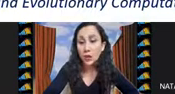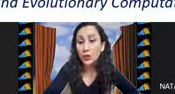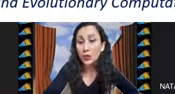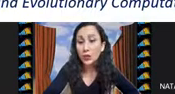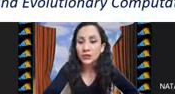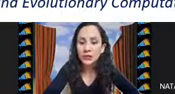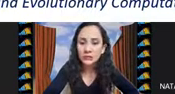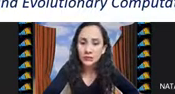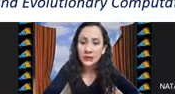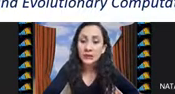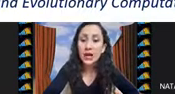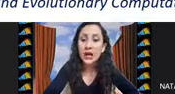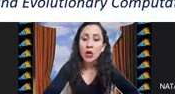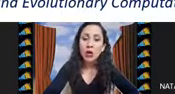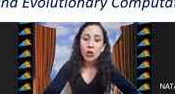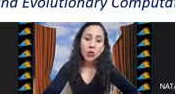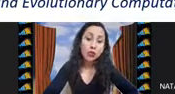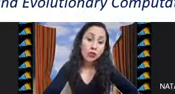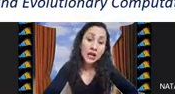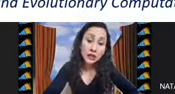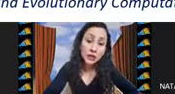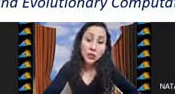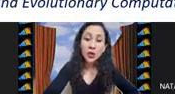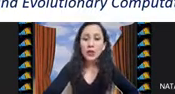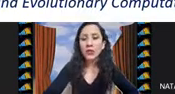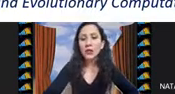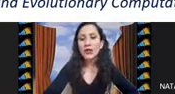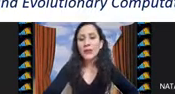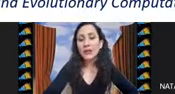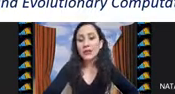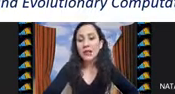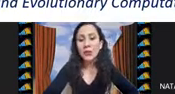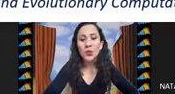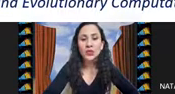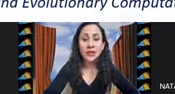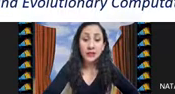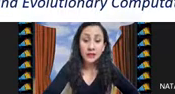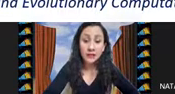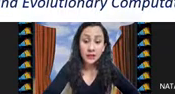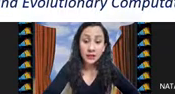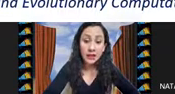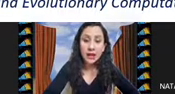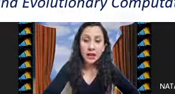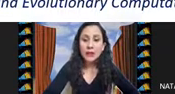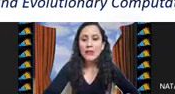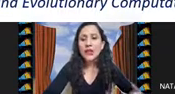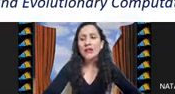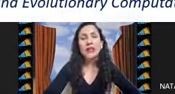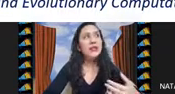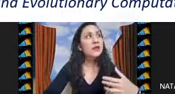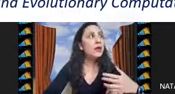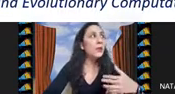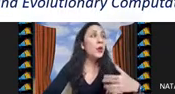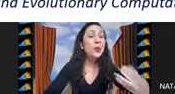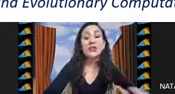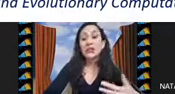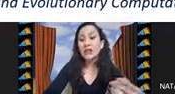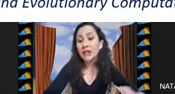aquí les recomiendo si les interesa un artículo donde presentamos diferentes